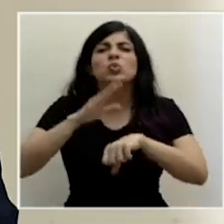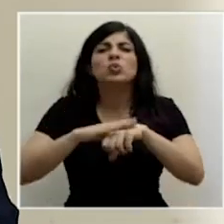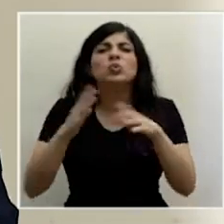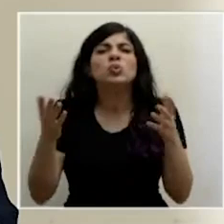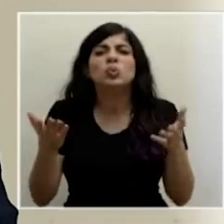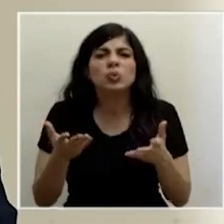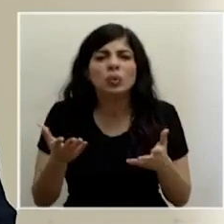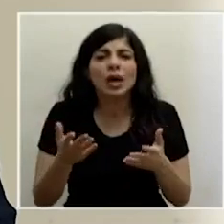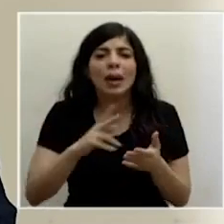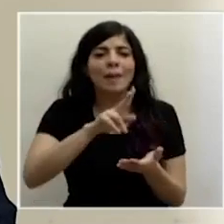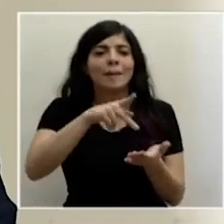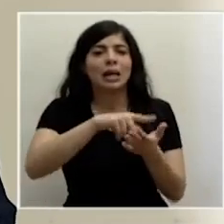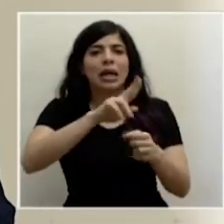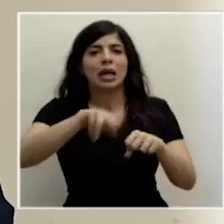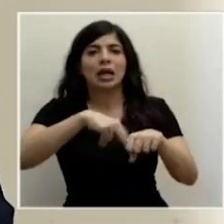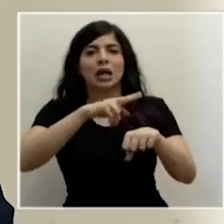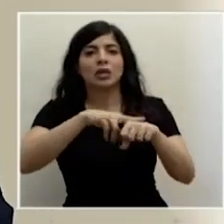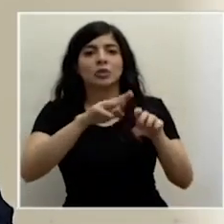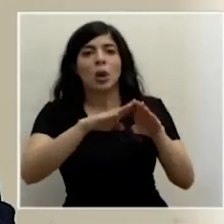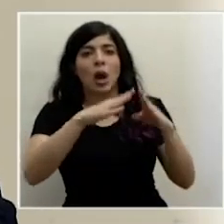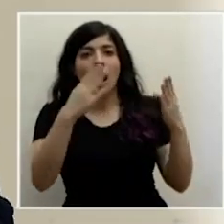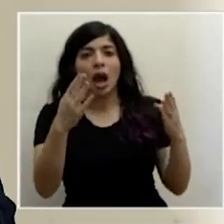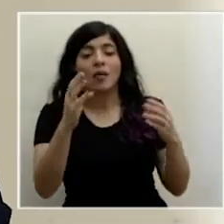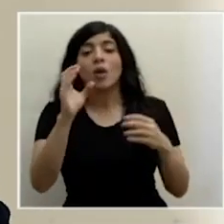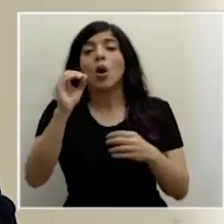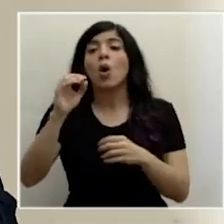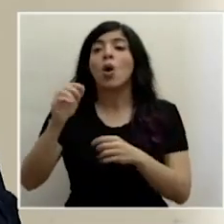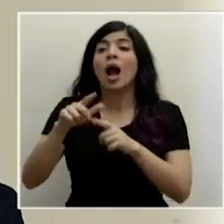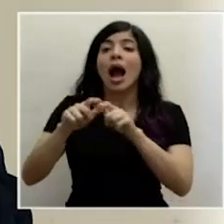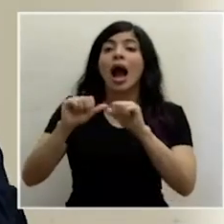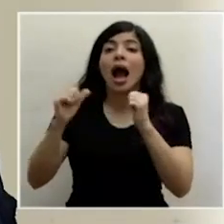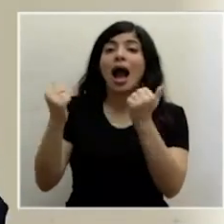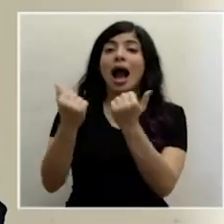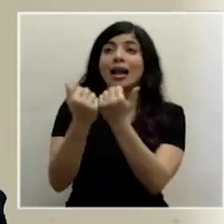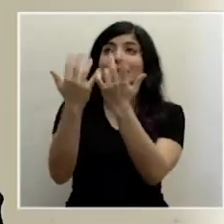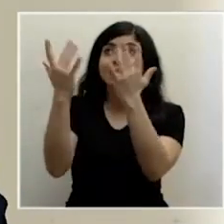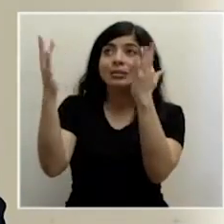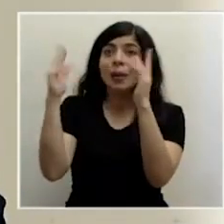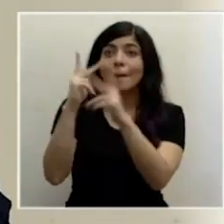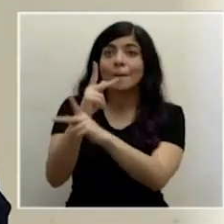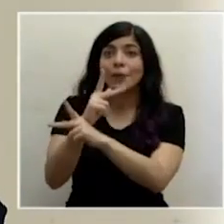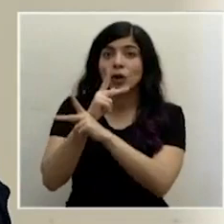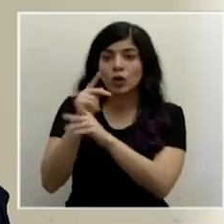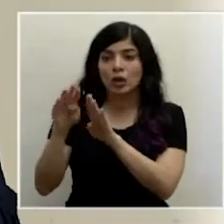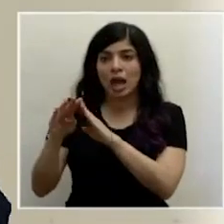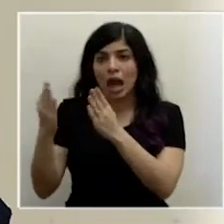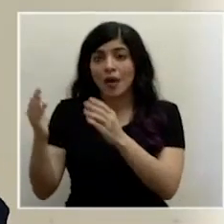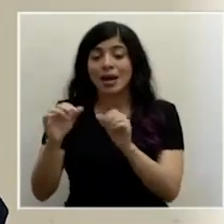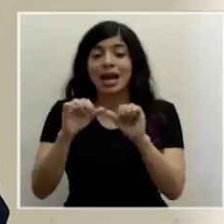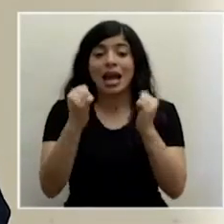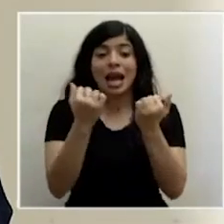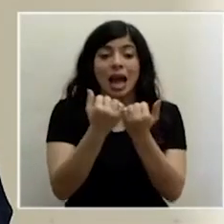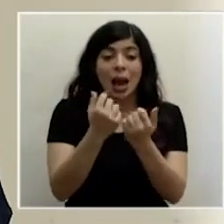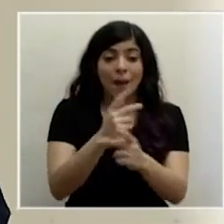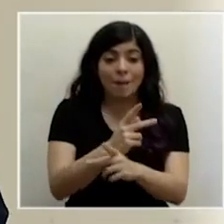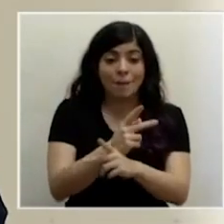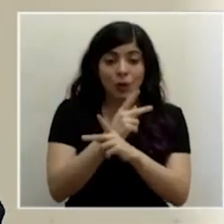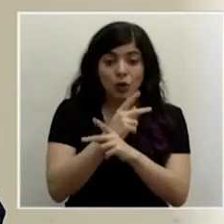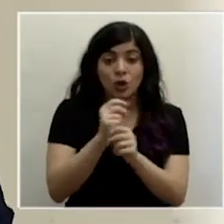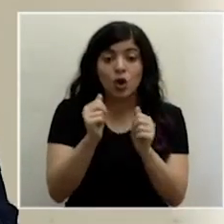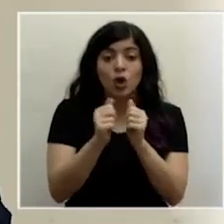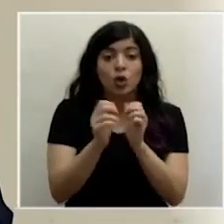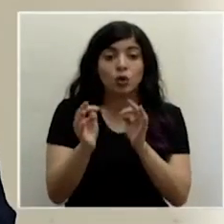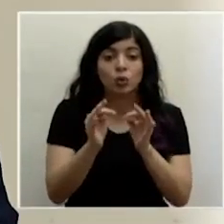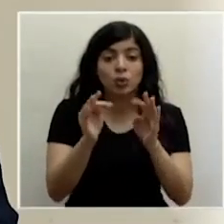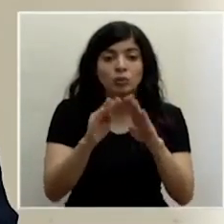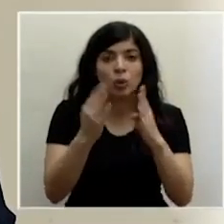apertura de los parques nacionales áreas silvestres protegidas y este paquete de apertura de áreas protegidas con el sector